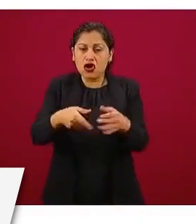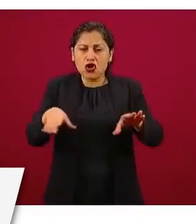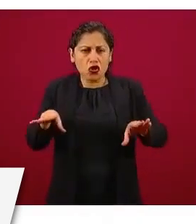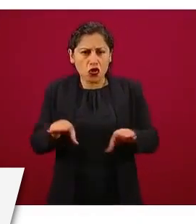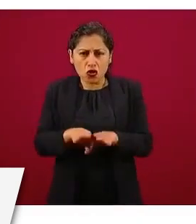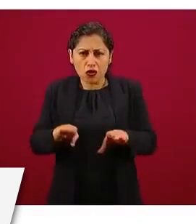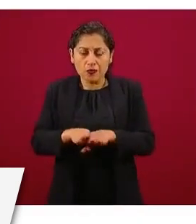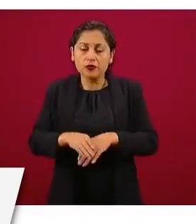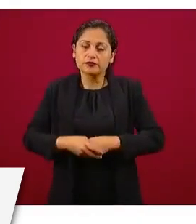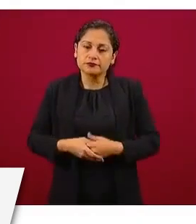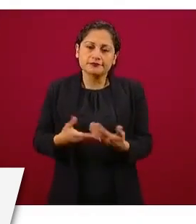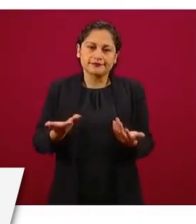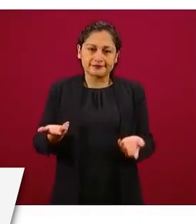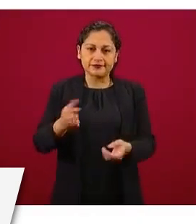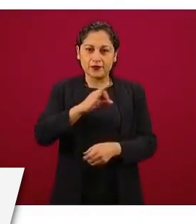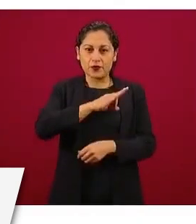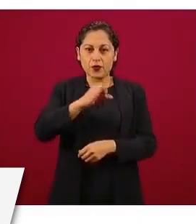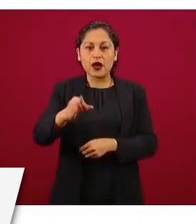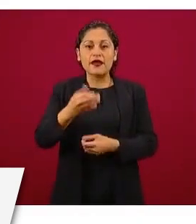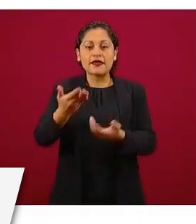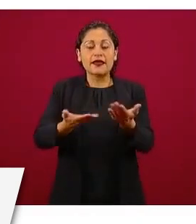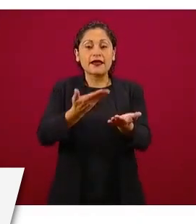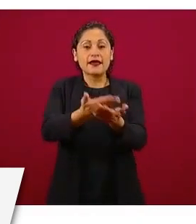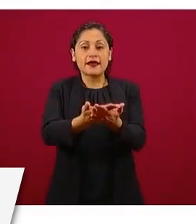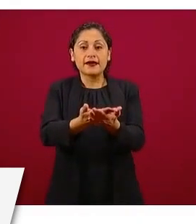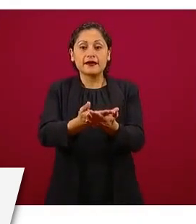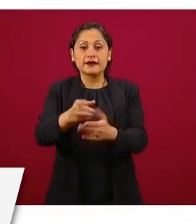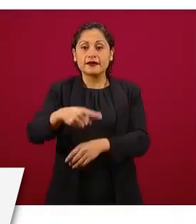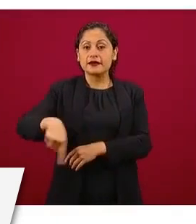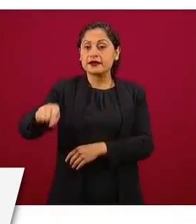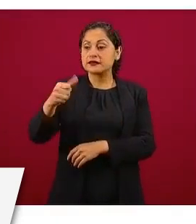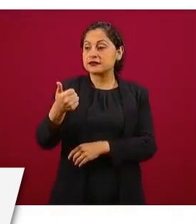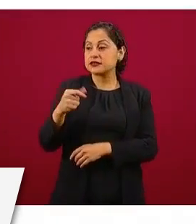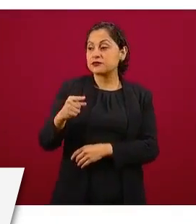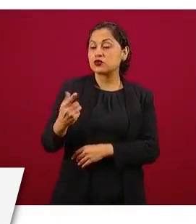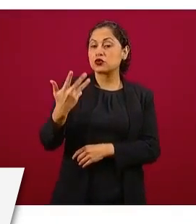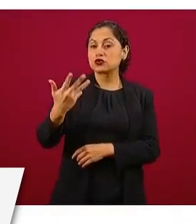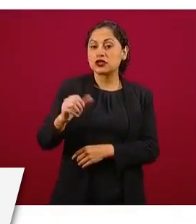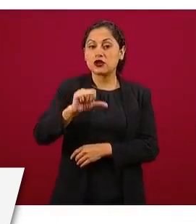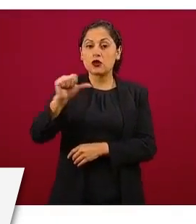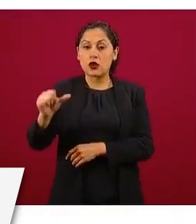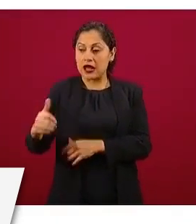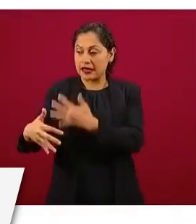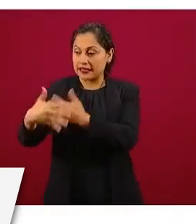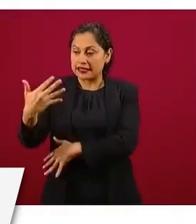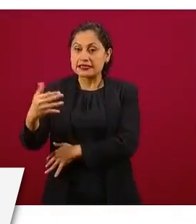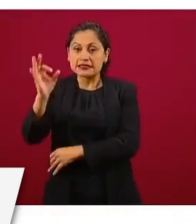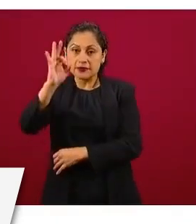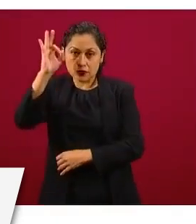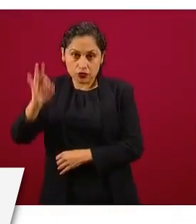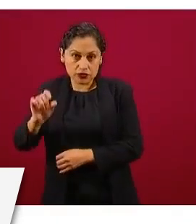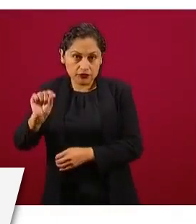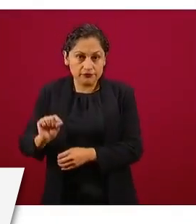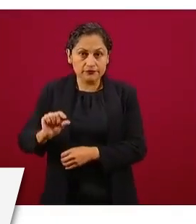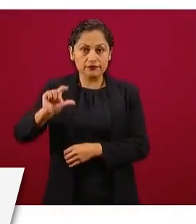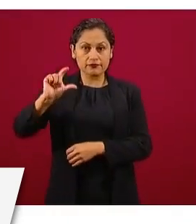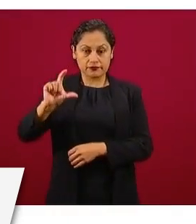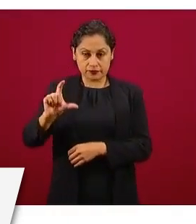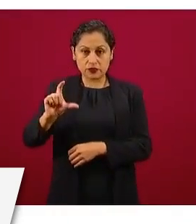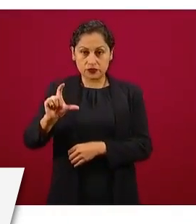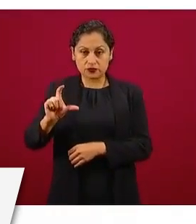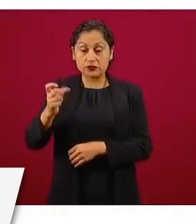aumento en la aportación total de 6.5 al 15 por ciento y la cual se va a elevar